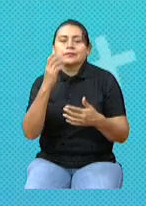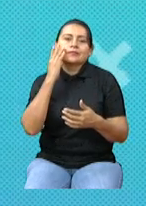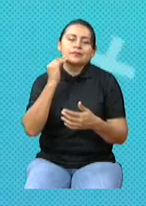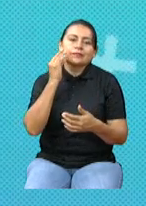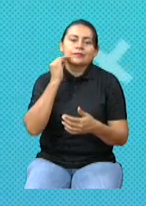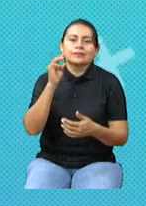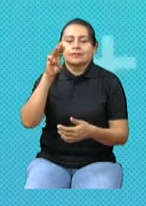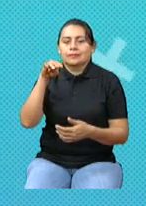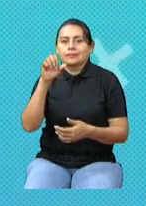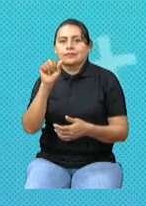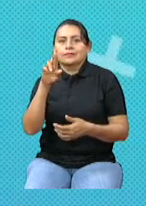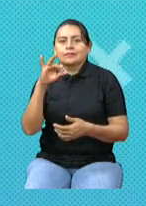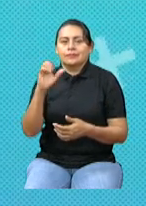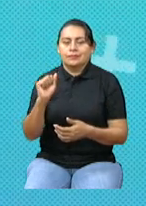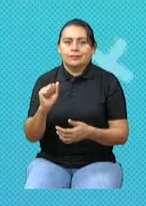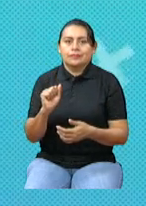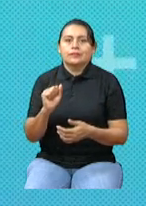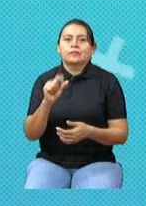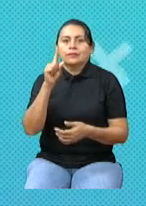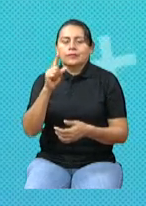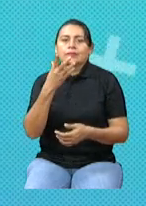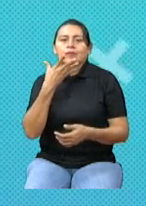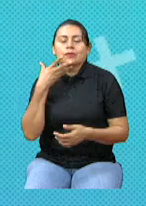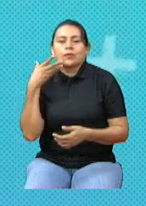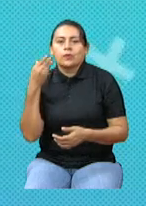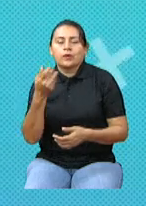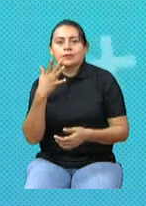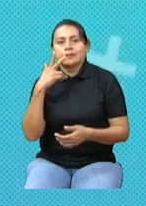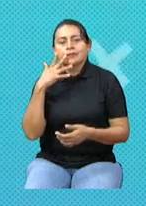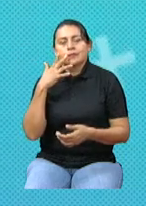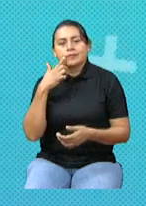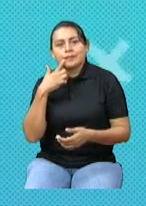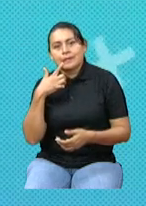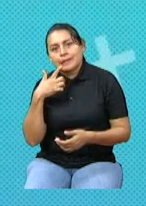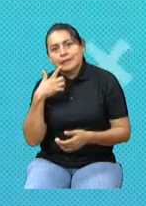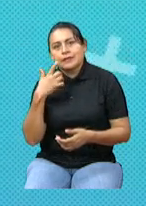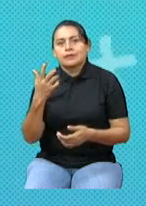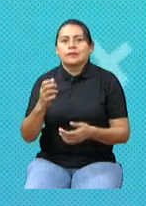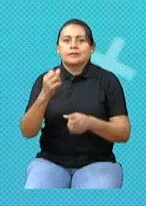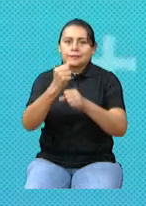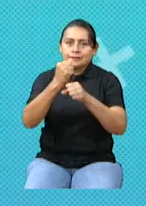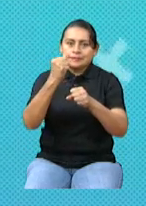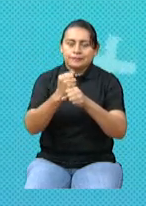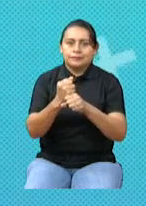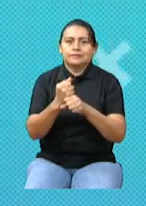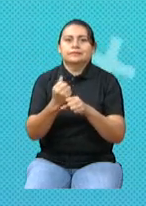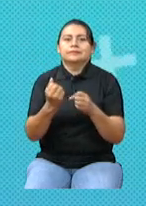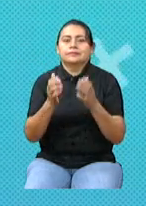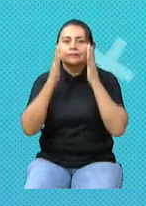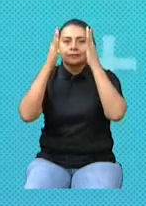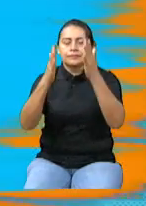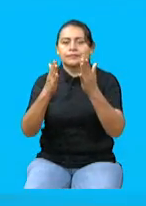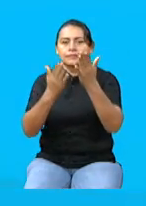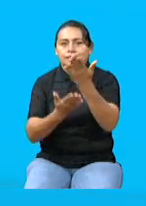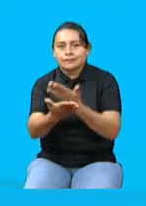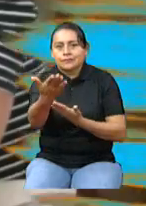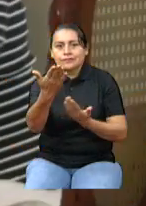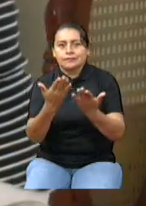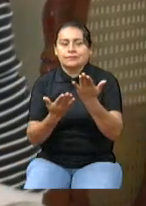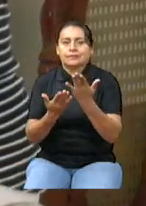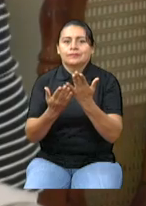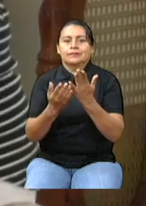Marielena Midense una joven con síndrome de Down que labora en atención al cliente